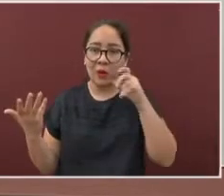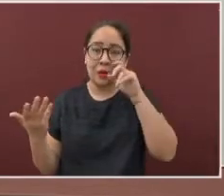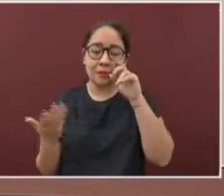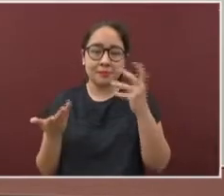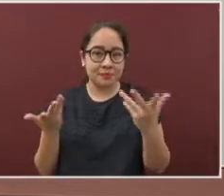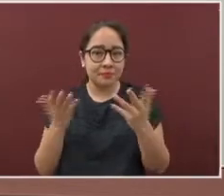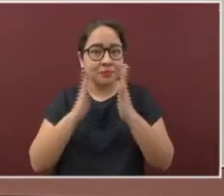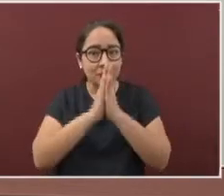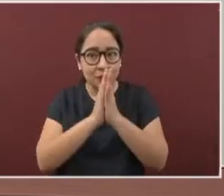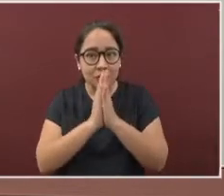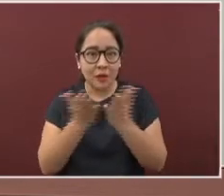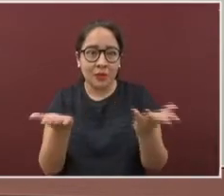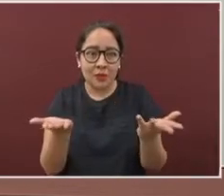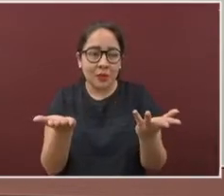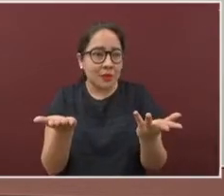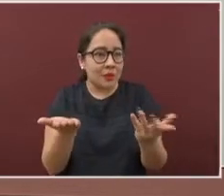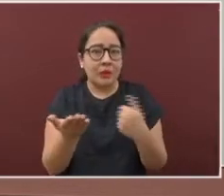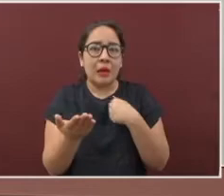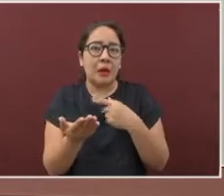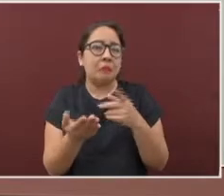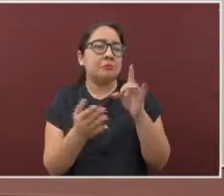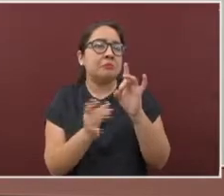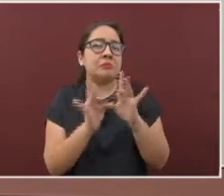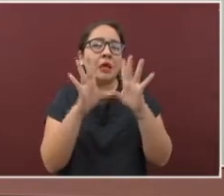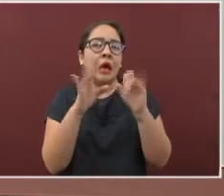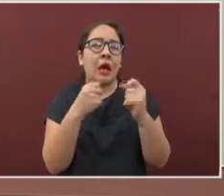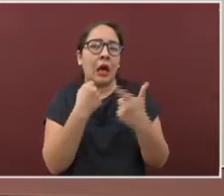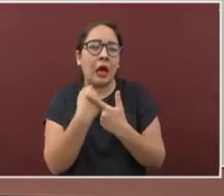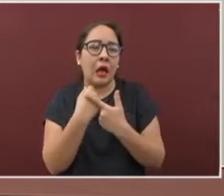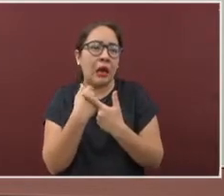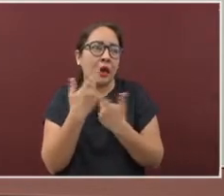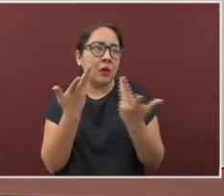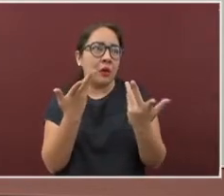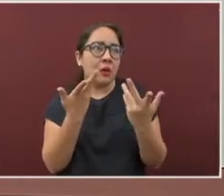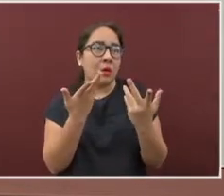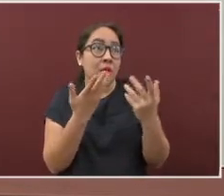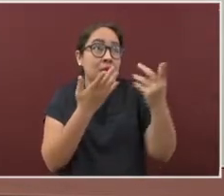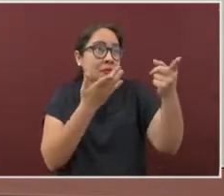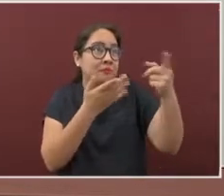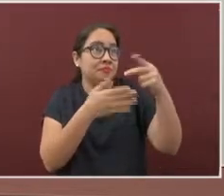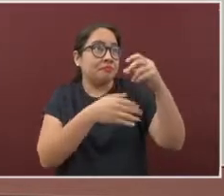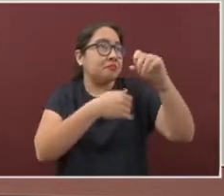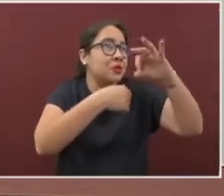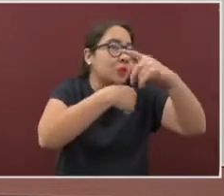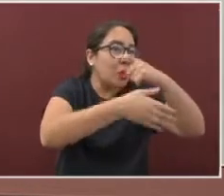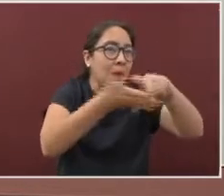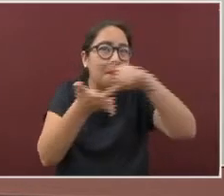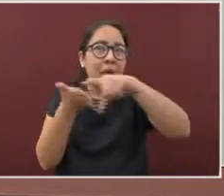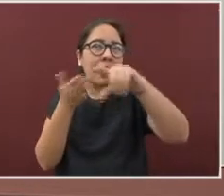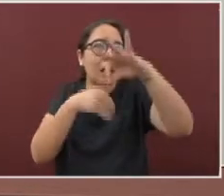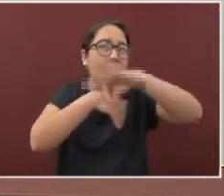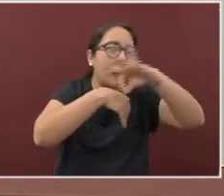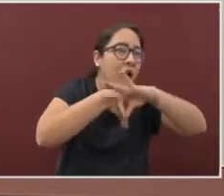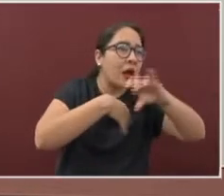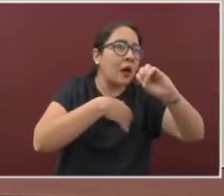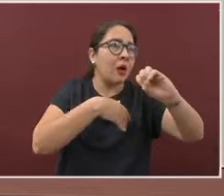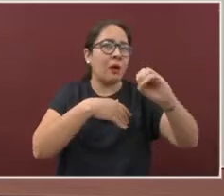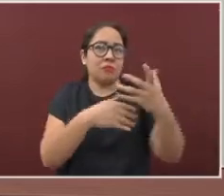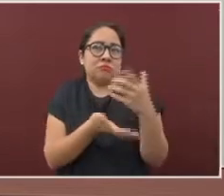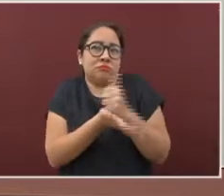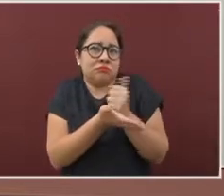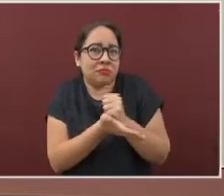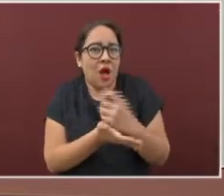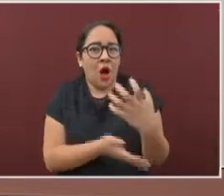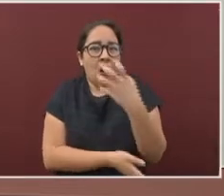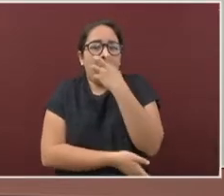vuelven a casa con algún medicamento o incluso con tanques y mascarillas para apoyar en su oxigenación.